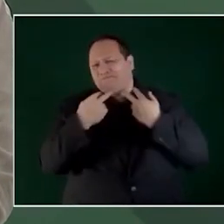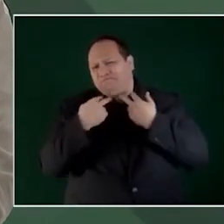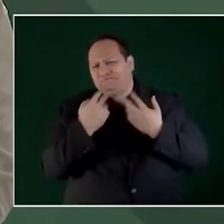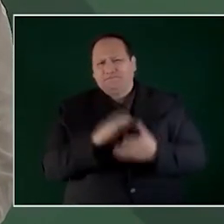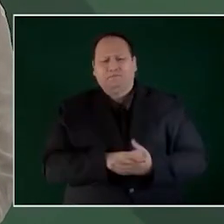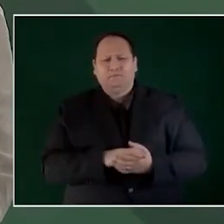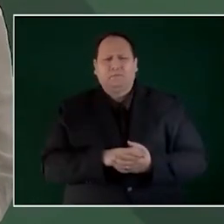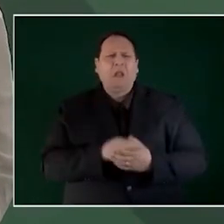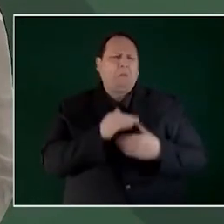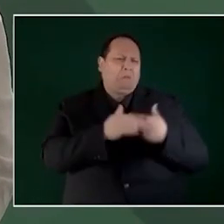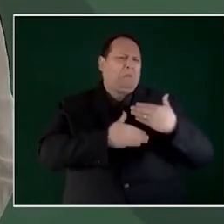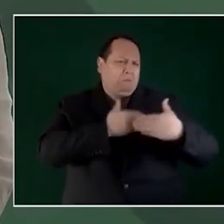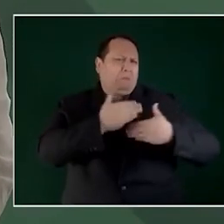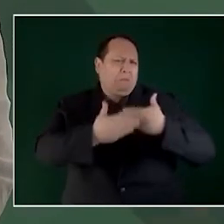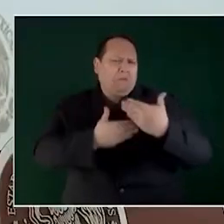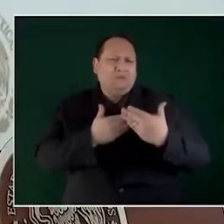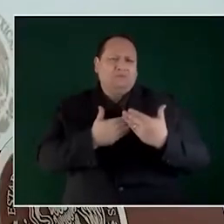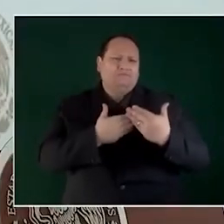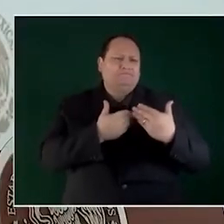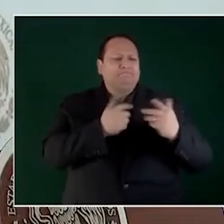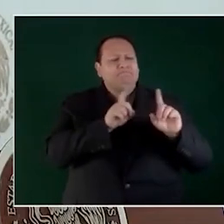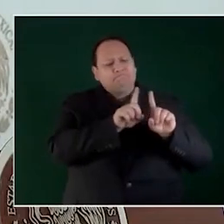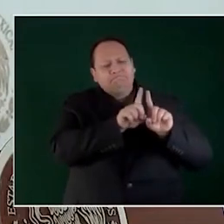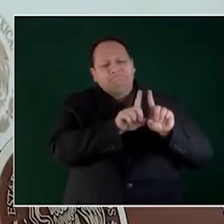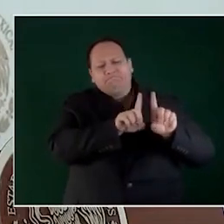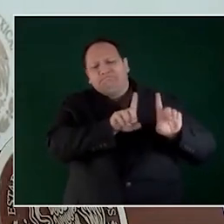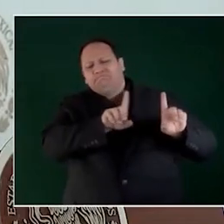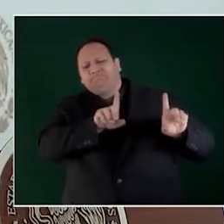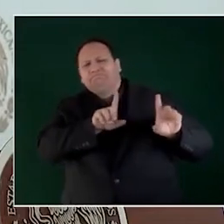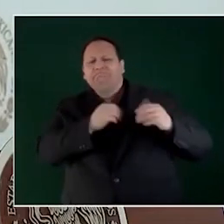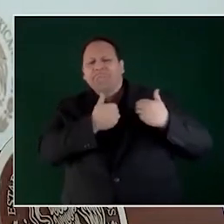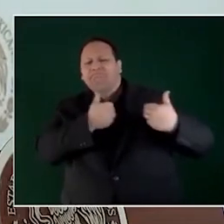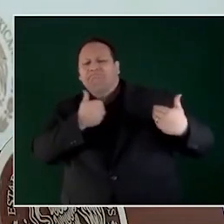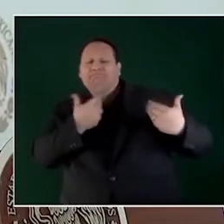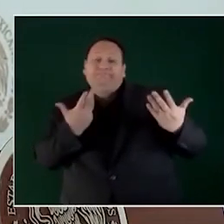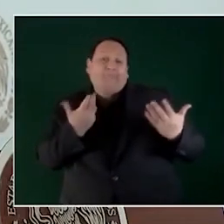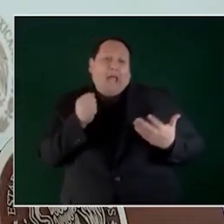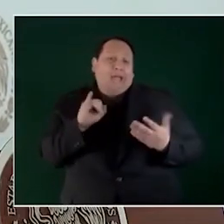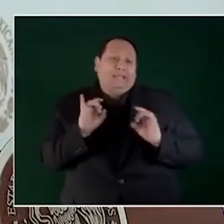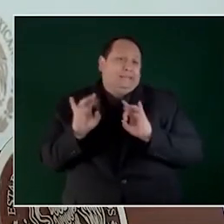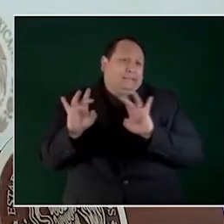nos distanciamos, porque así es esto.